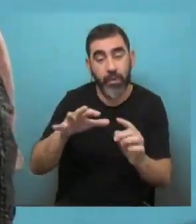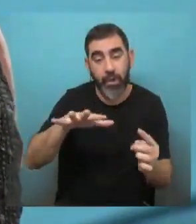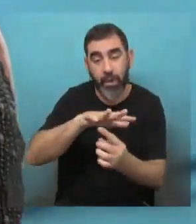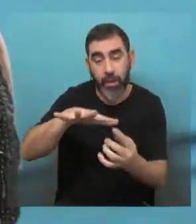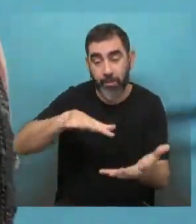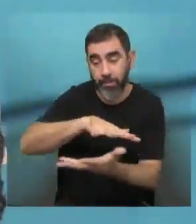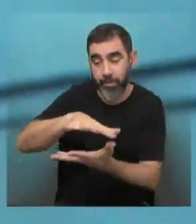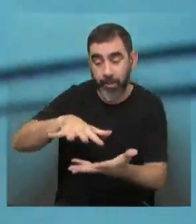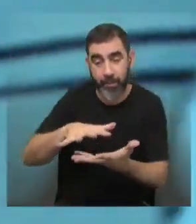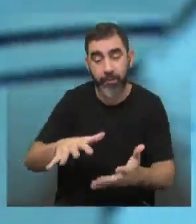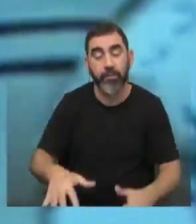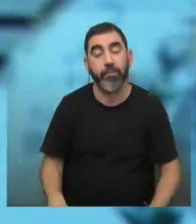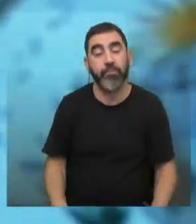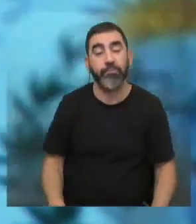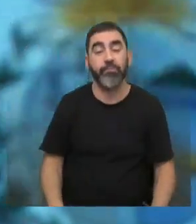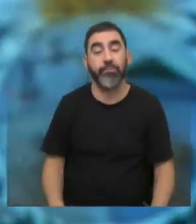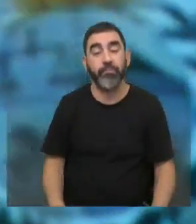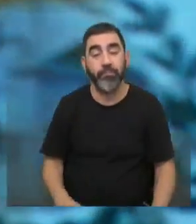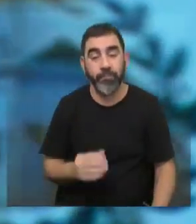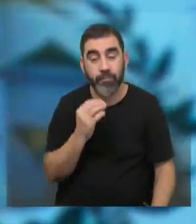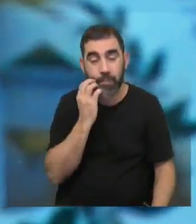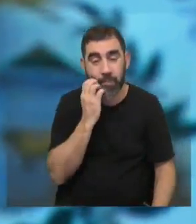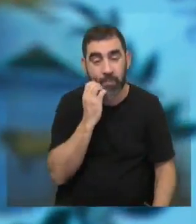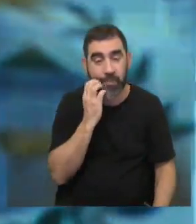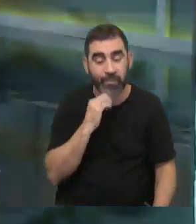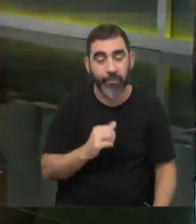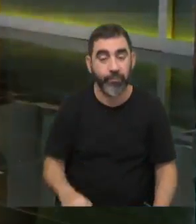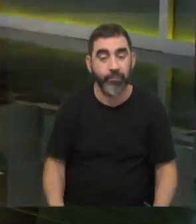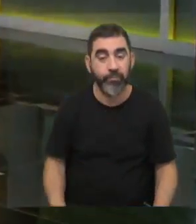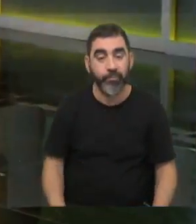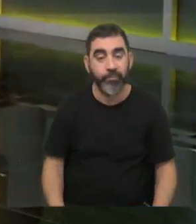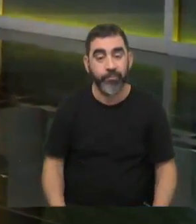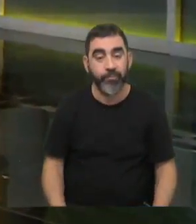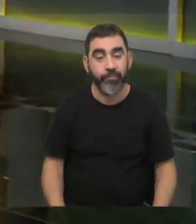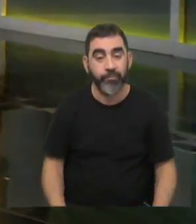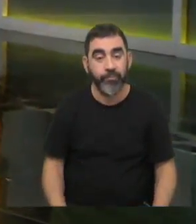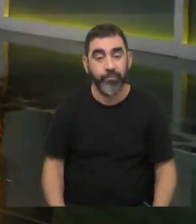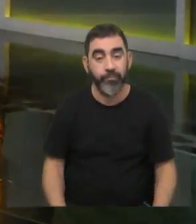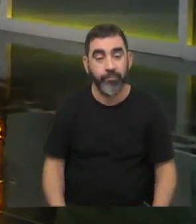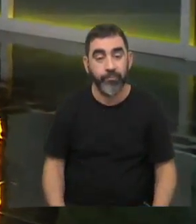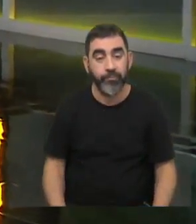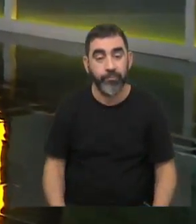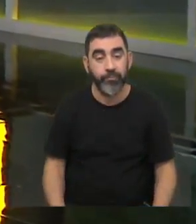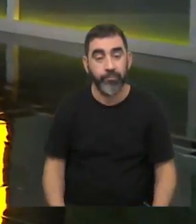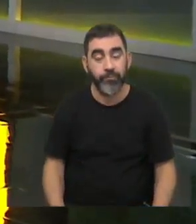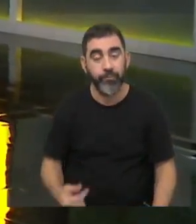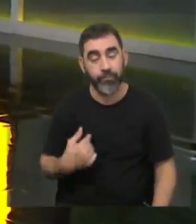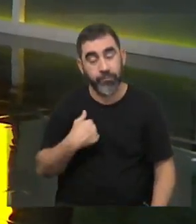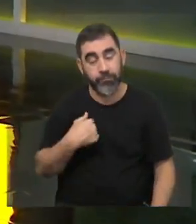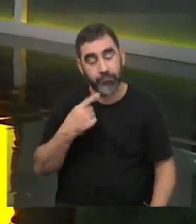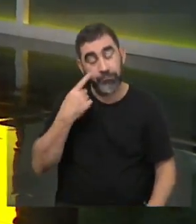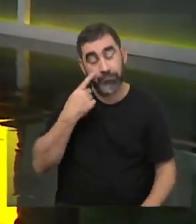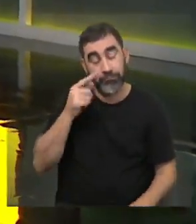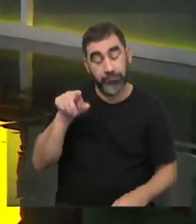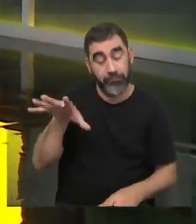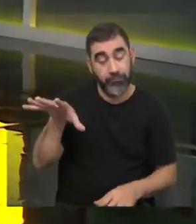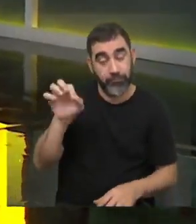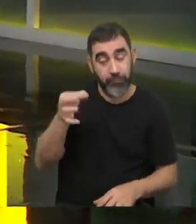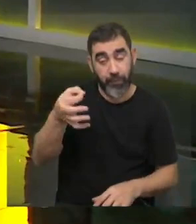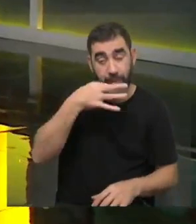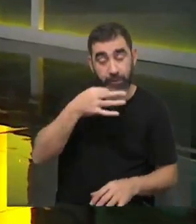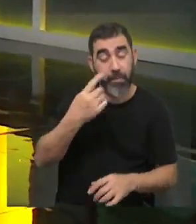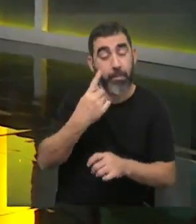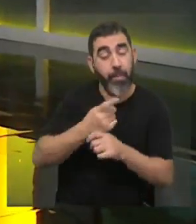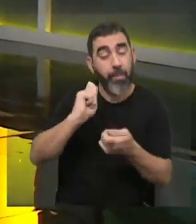Me parece que es fundamental. Ana, a ver si compartís esto. Yo leo de lo que dice Erika que la primera transición